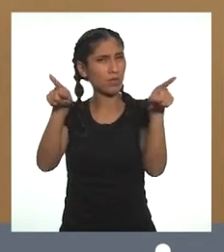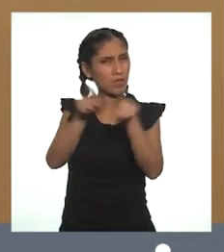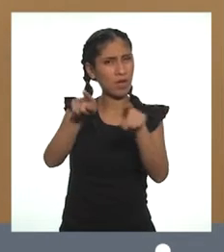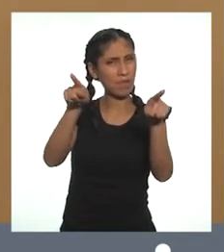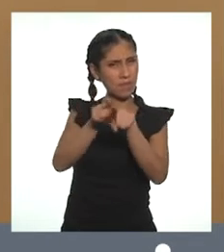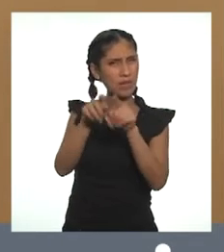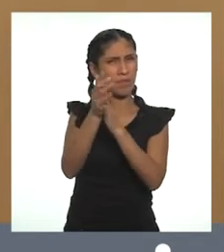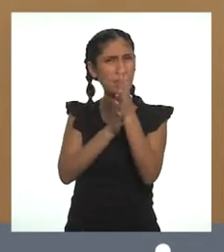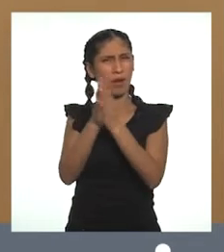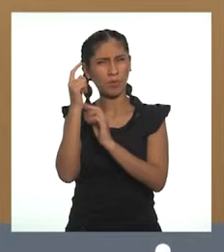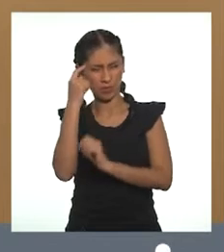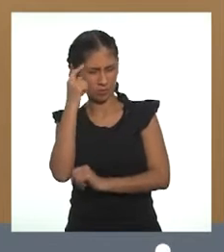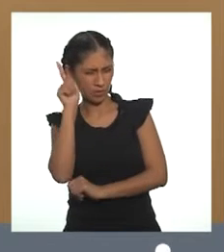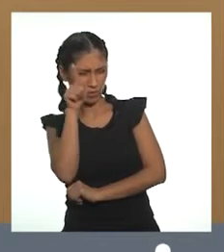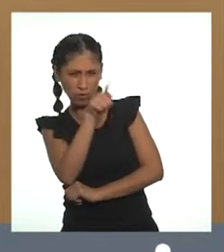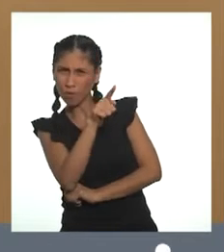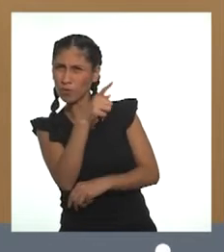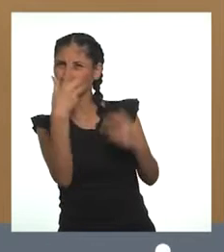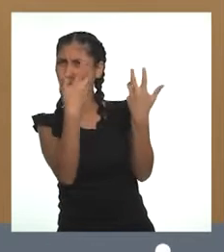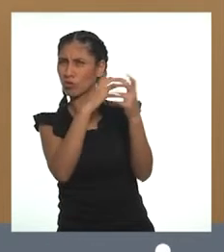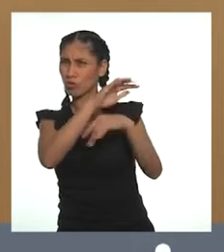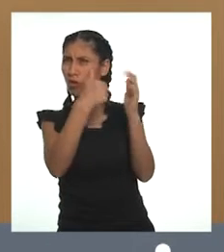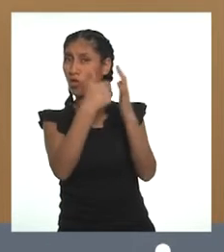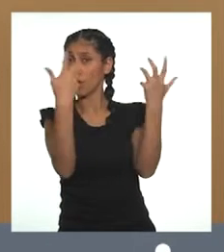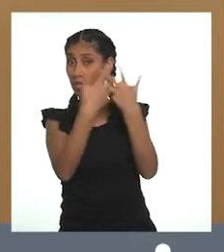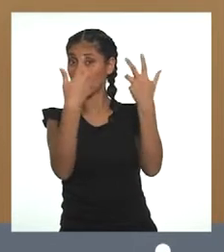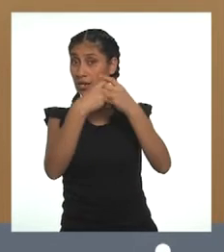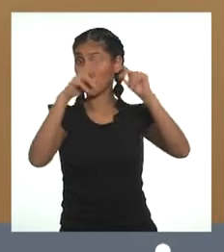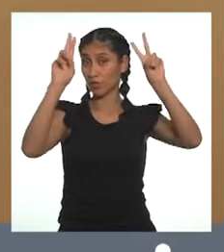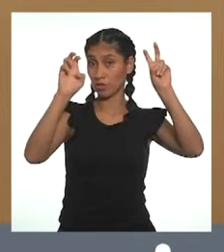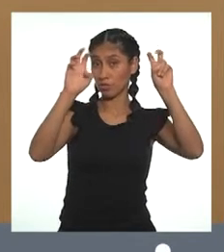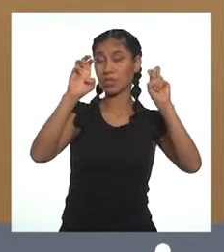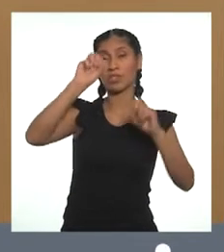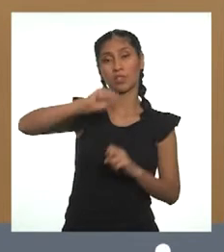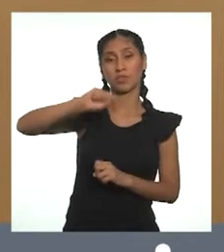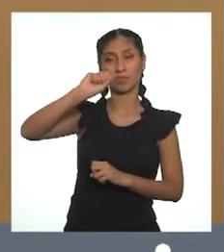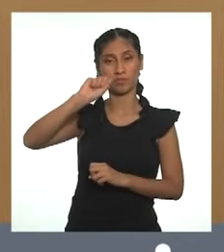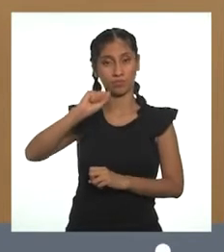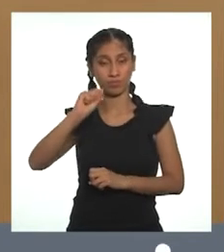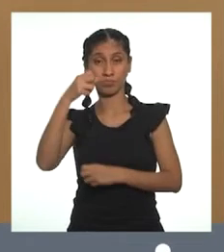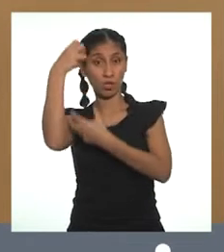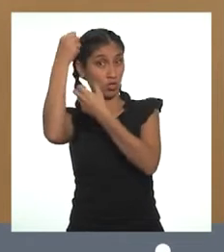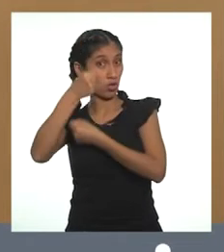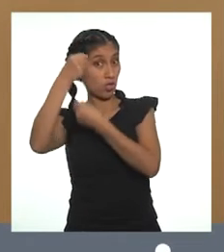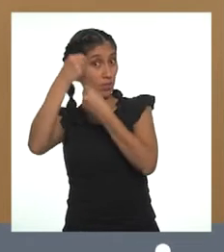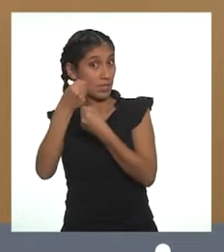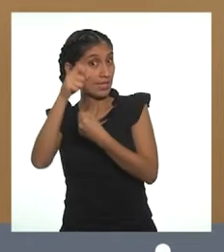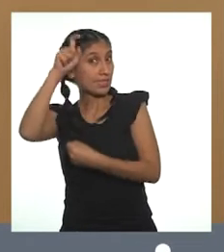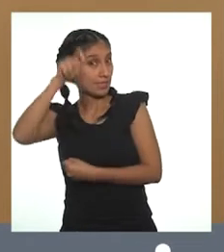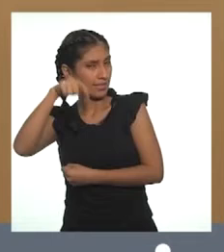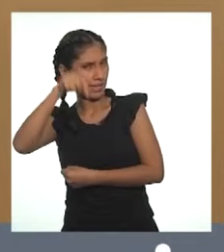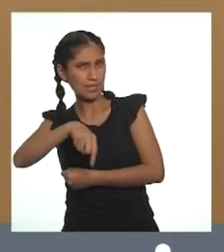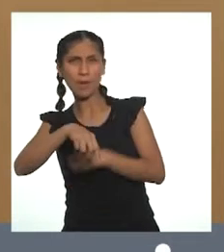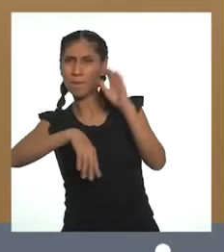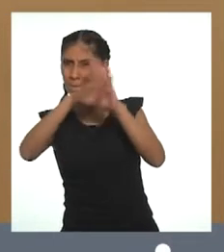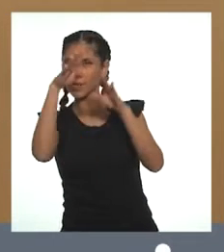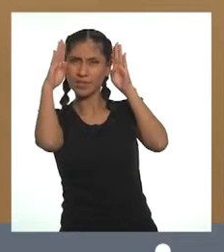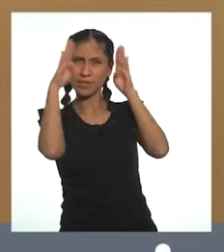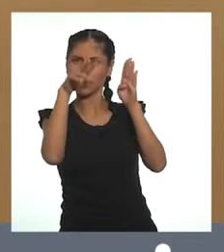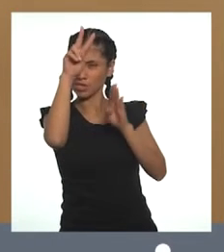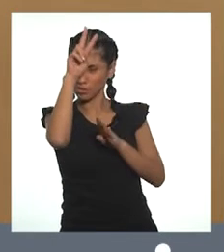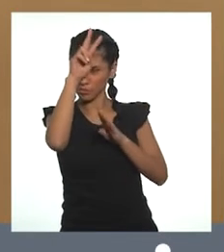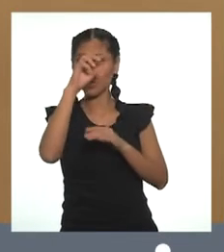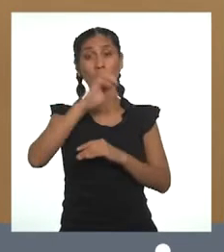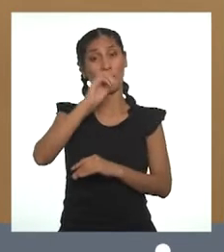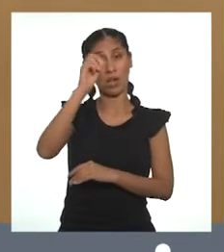Para inspirar acción alrededor de los temas de sostenibilidad que requieren de mayor atención en el Perú, la